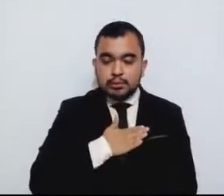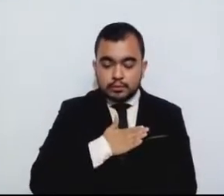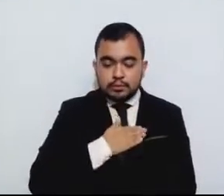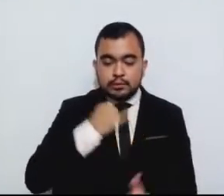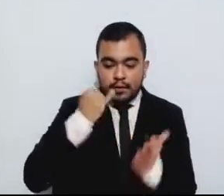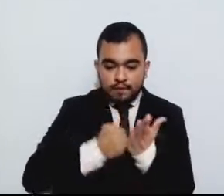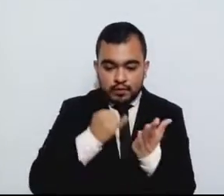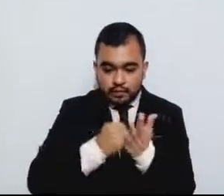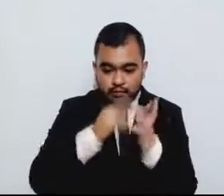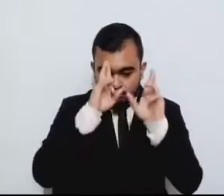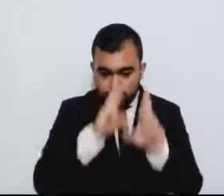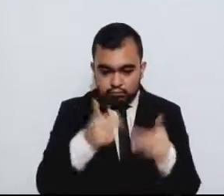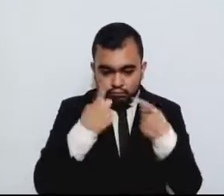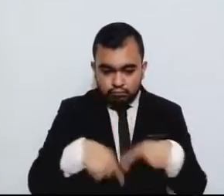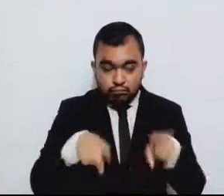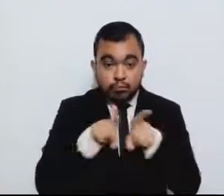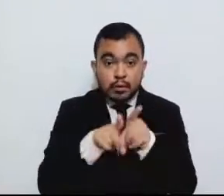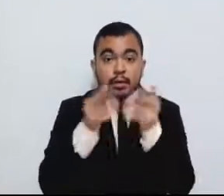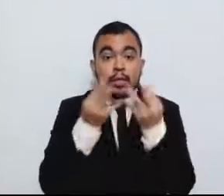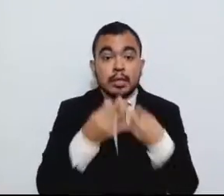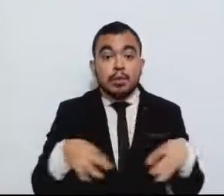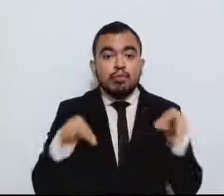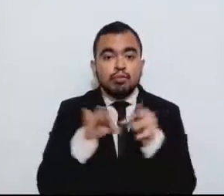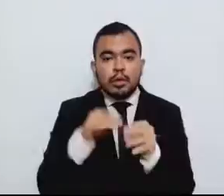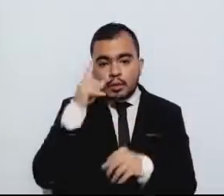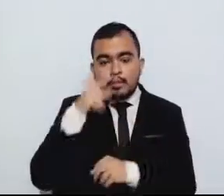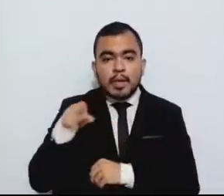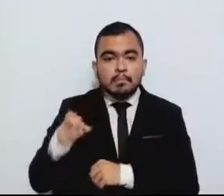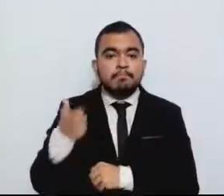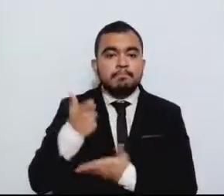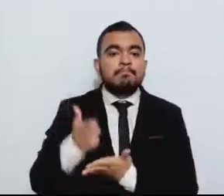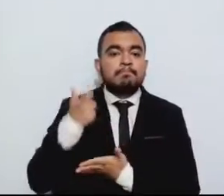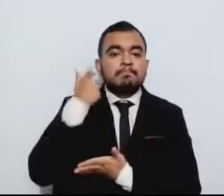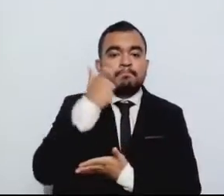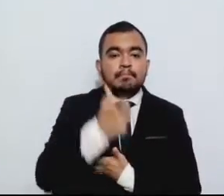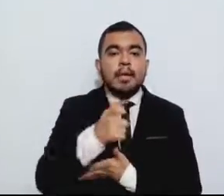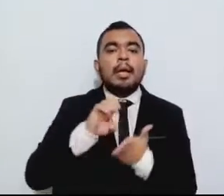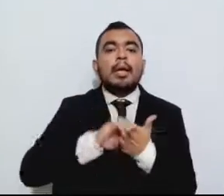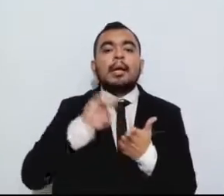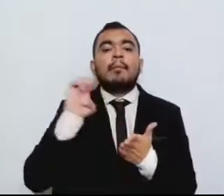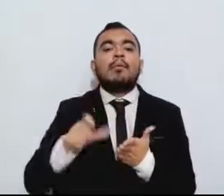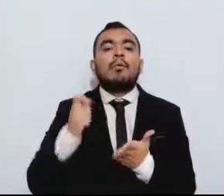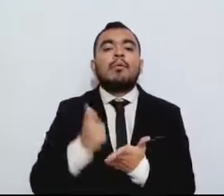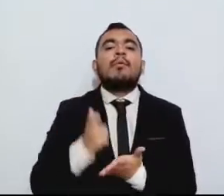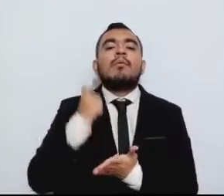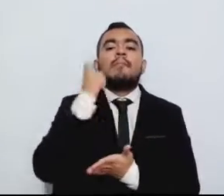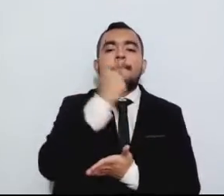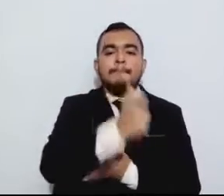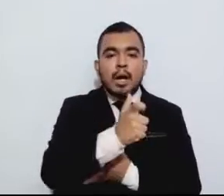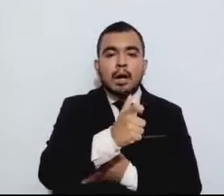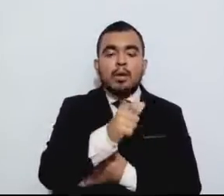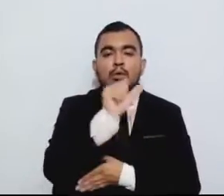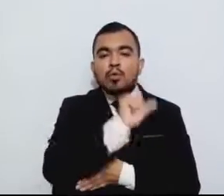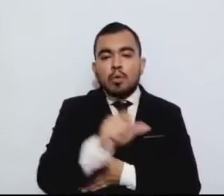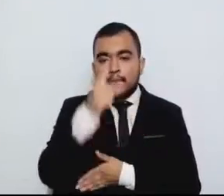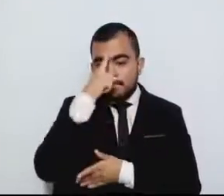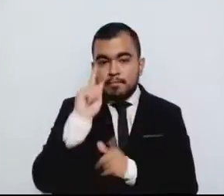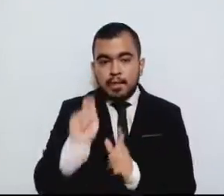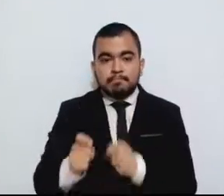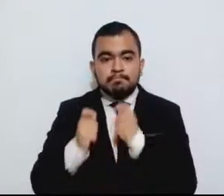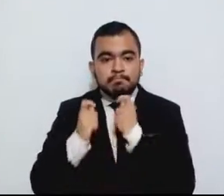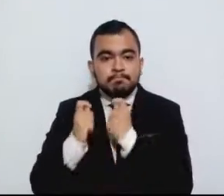los elementos esenciales de la contribución, como sucede en el pago de derechos relativo a la expedición inicial,